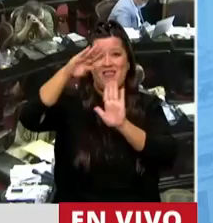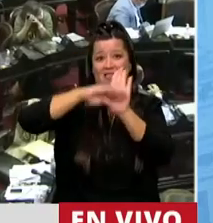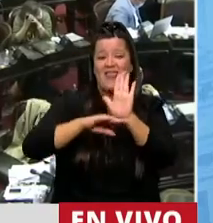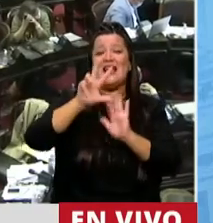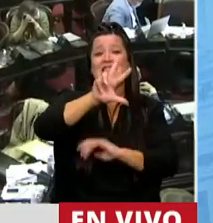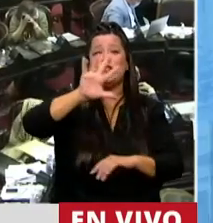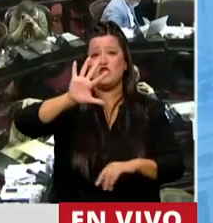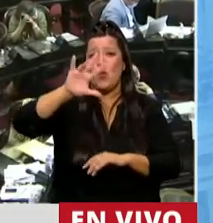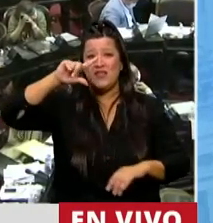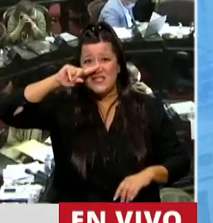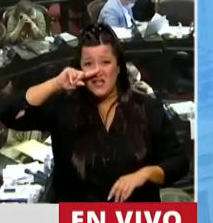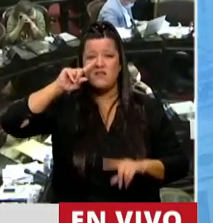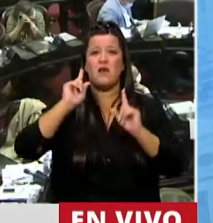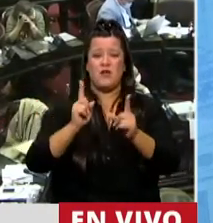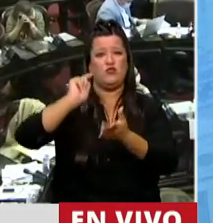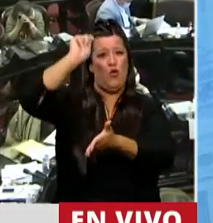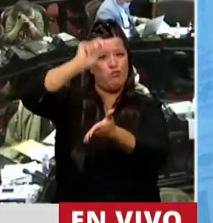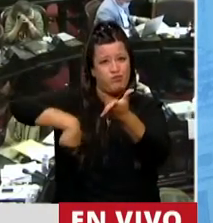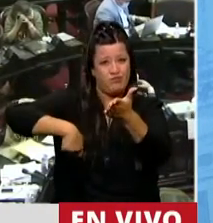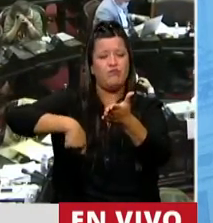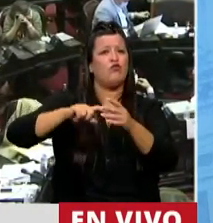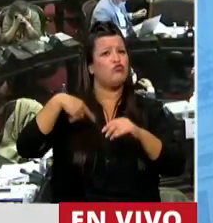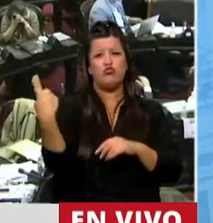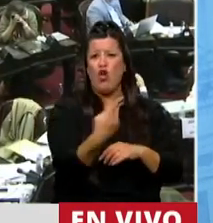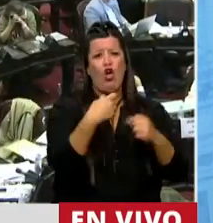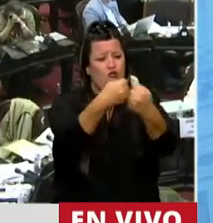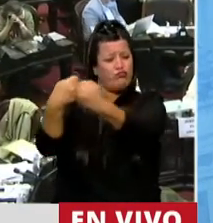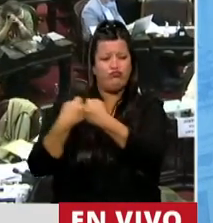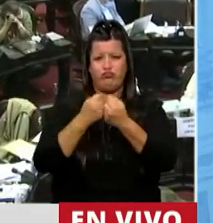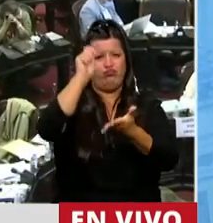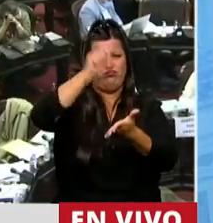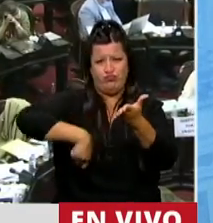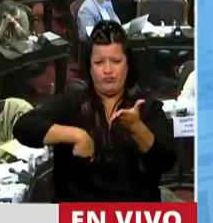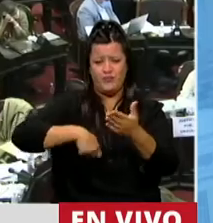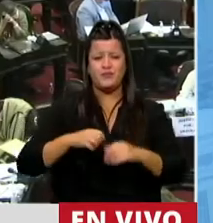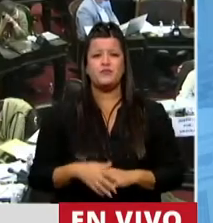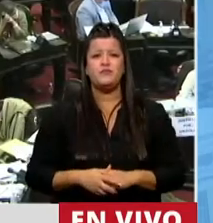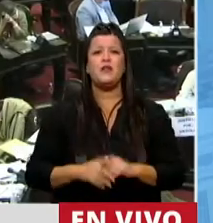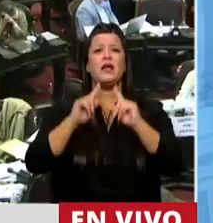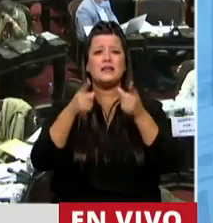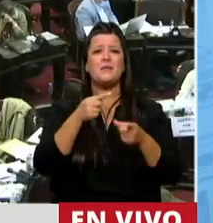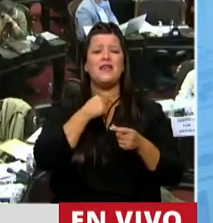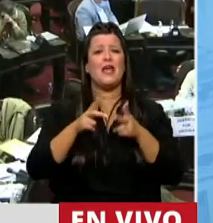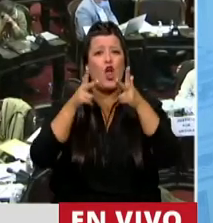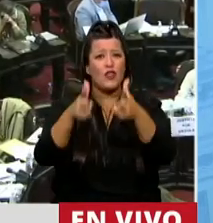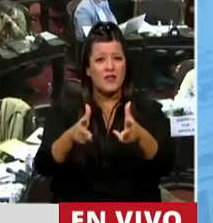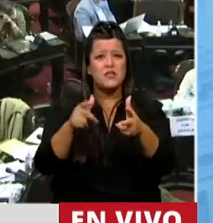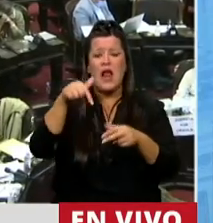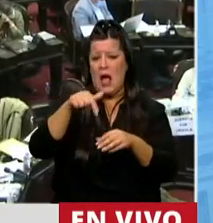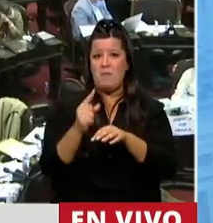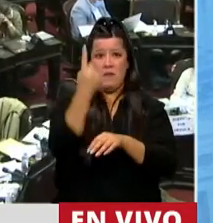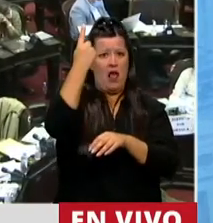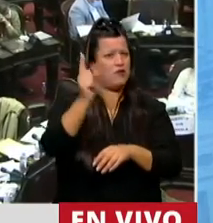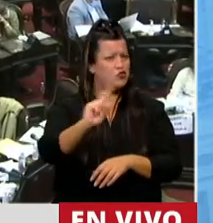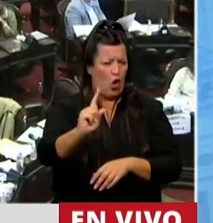donde el despacho lo firmamos por unanimidad. Y también quiero decir que no es la primera vez que este Congreso